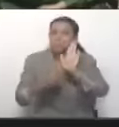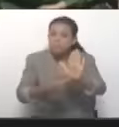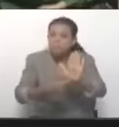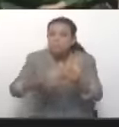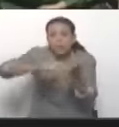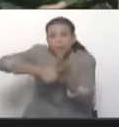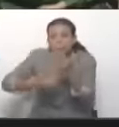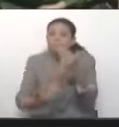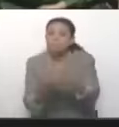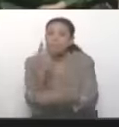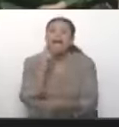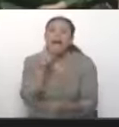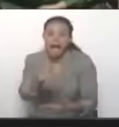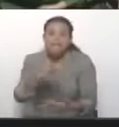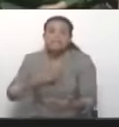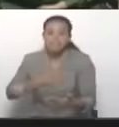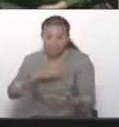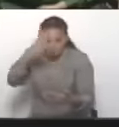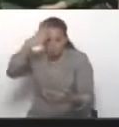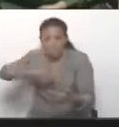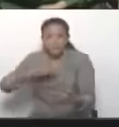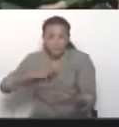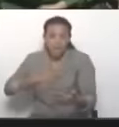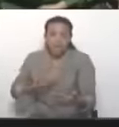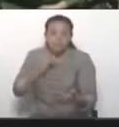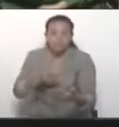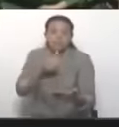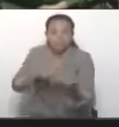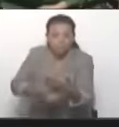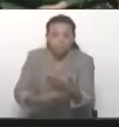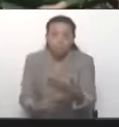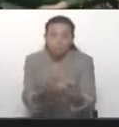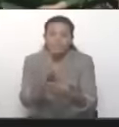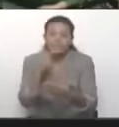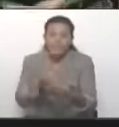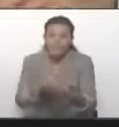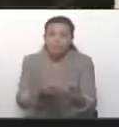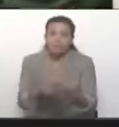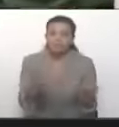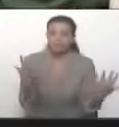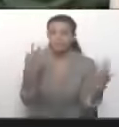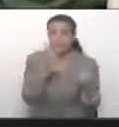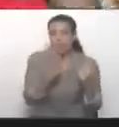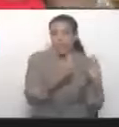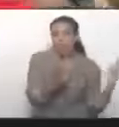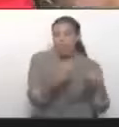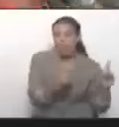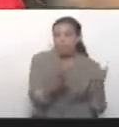en los resultados lo que es el voto, el ejercicio del voto. Así que eso es.